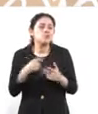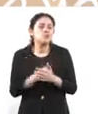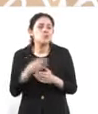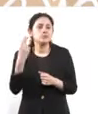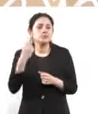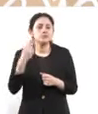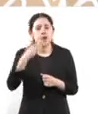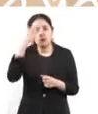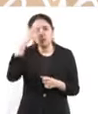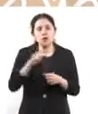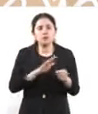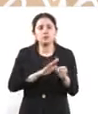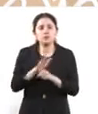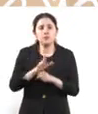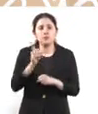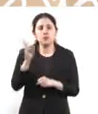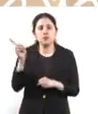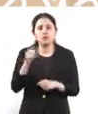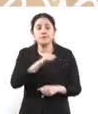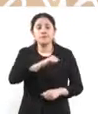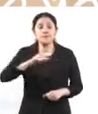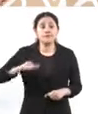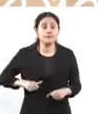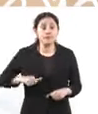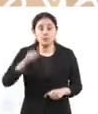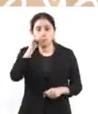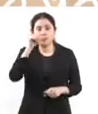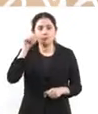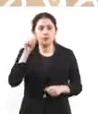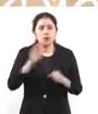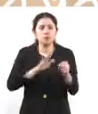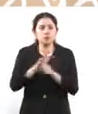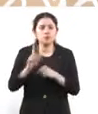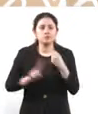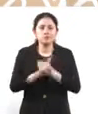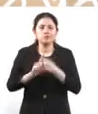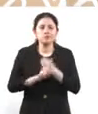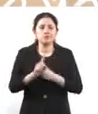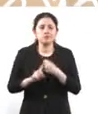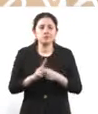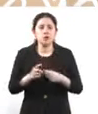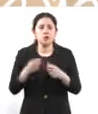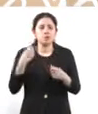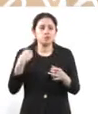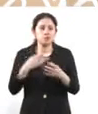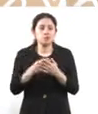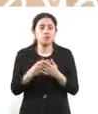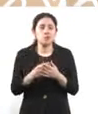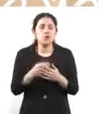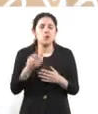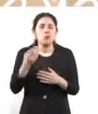magnitud de lo que ha ocurrido en la Benito Juárez en los últimos nueve, diez años.